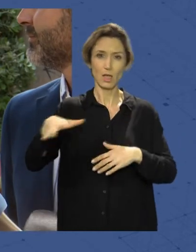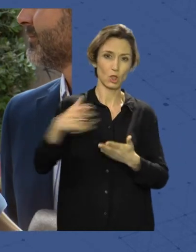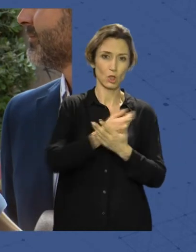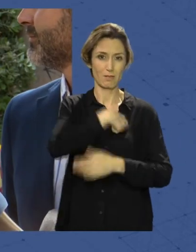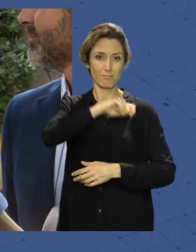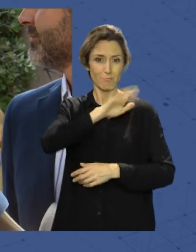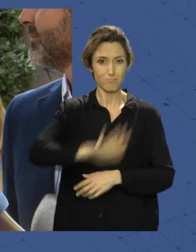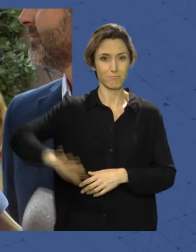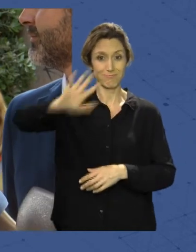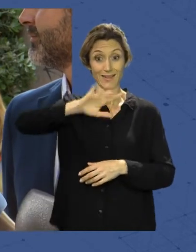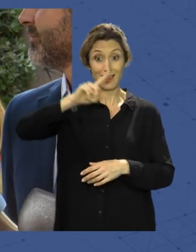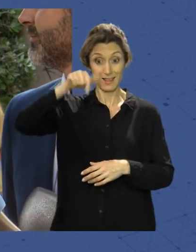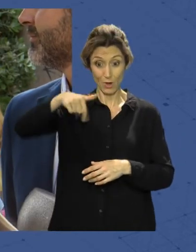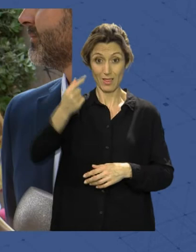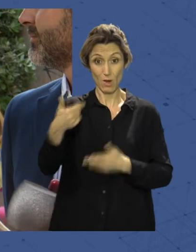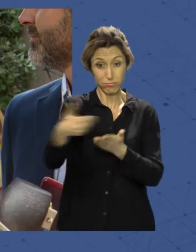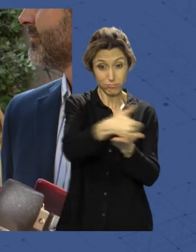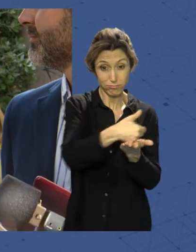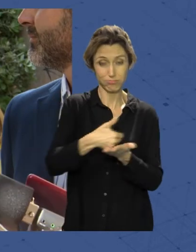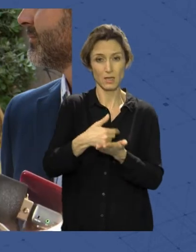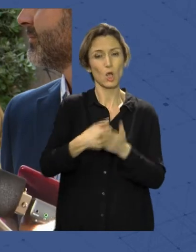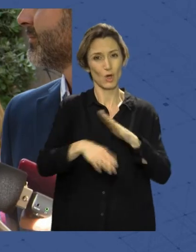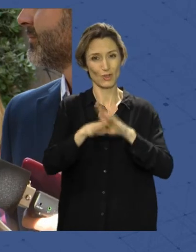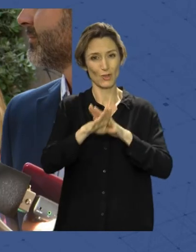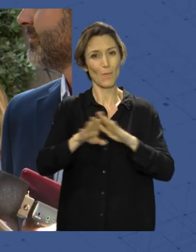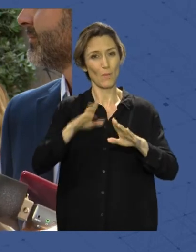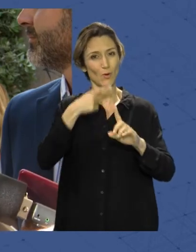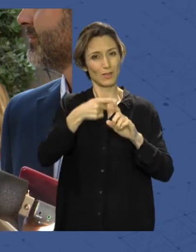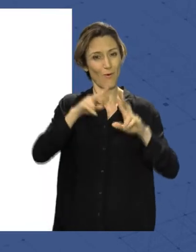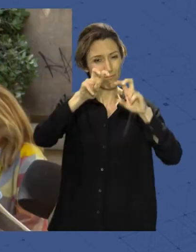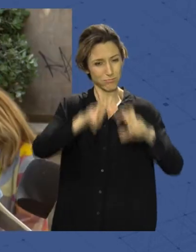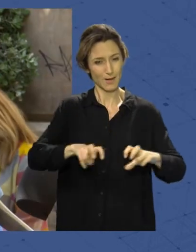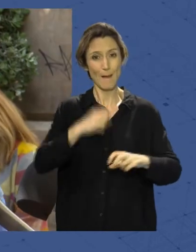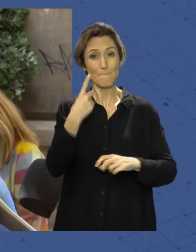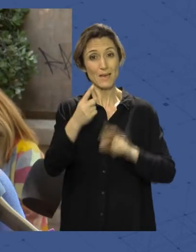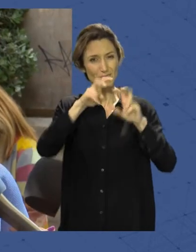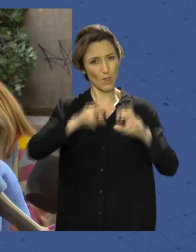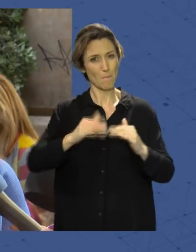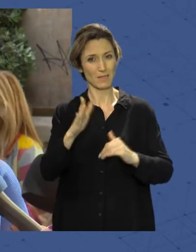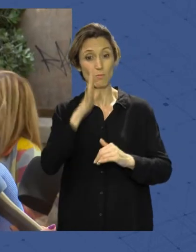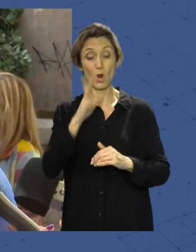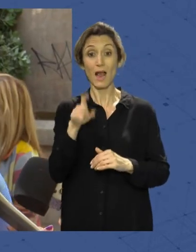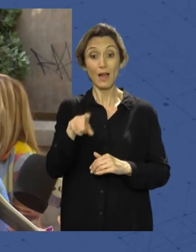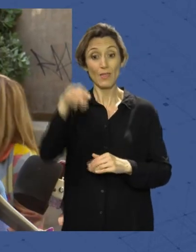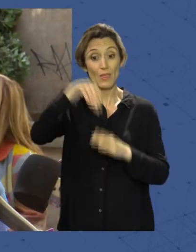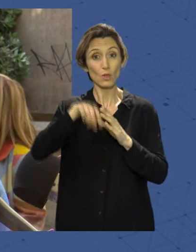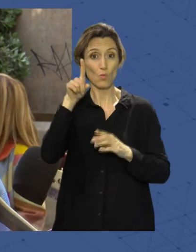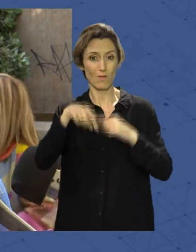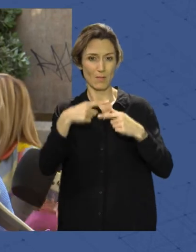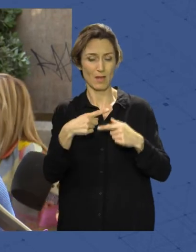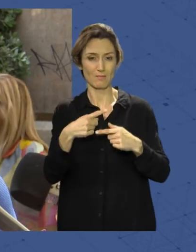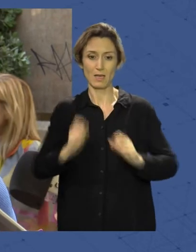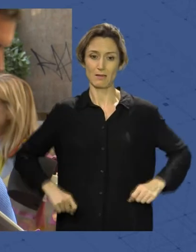que se recaude en el día de hoy se seguirá contribuyendo. Más de mil investigaciones. El cáncer en una familia supone un gasto medio de